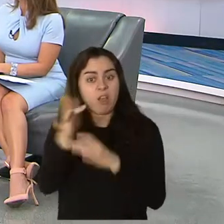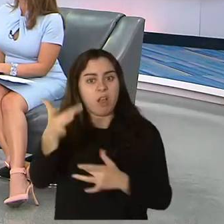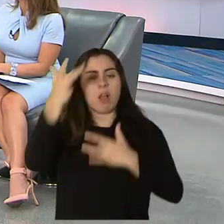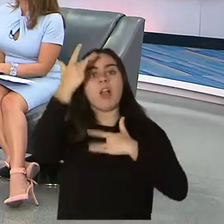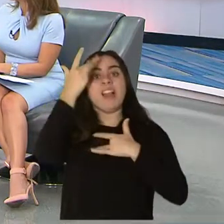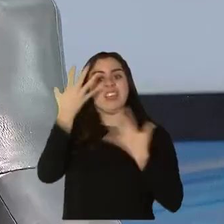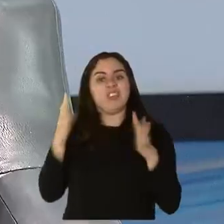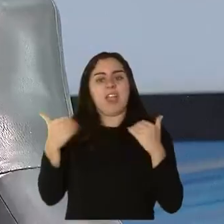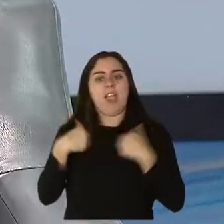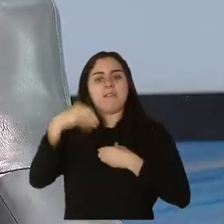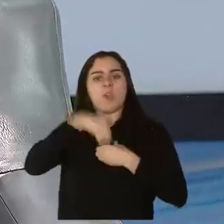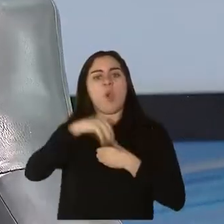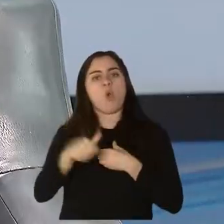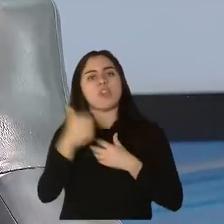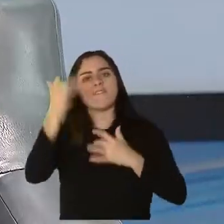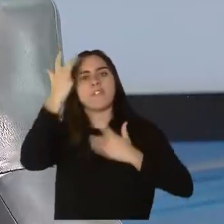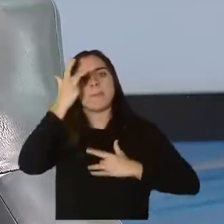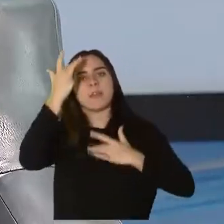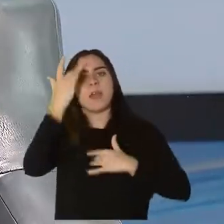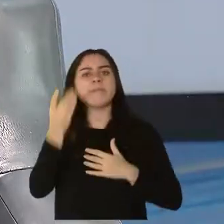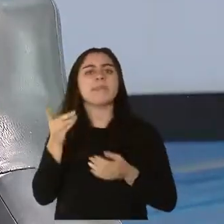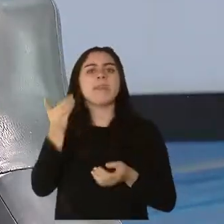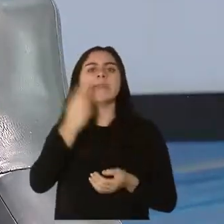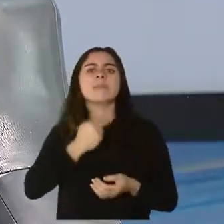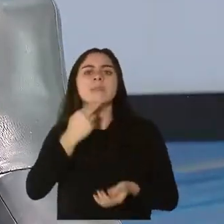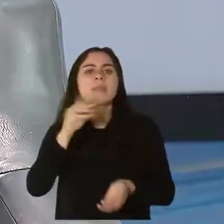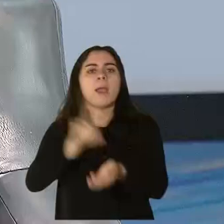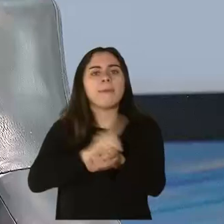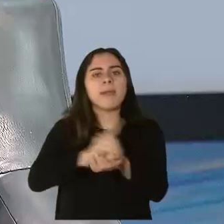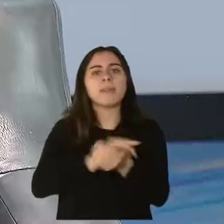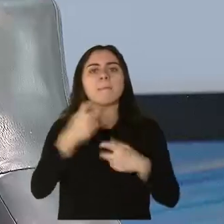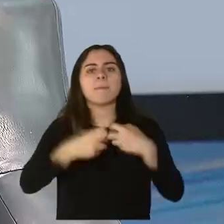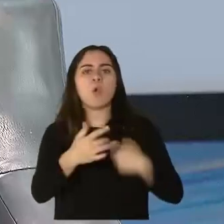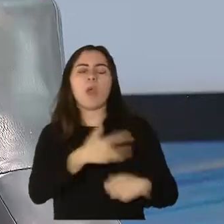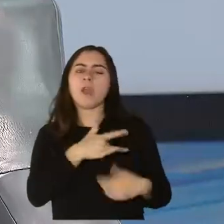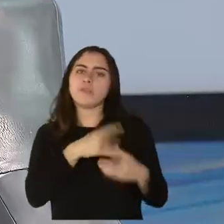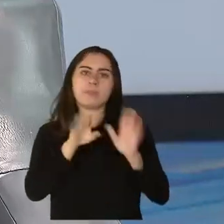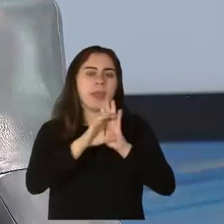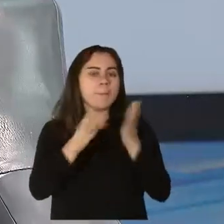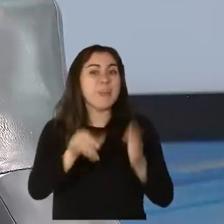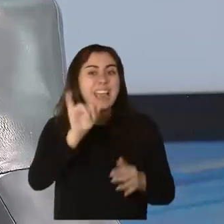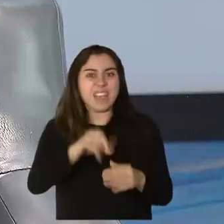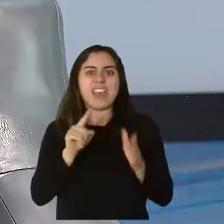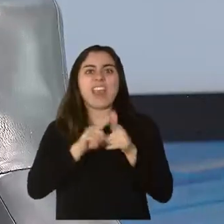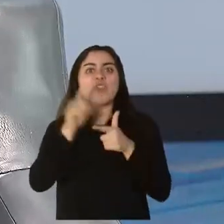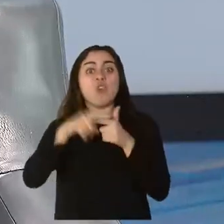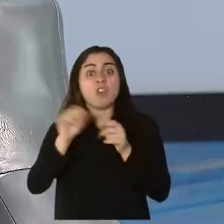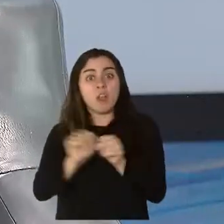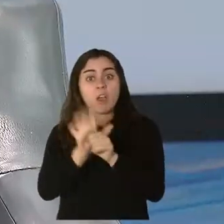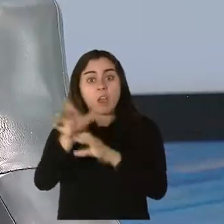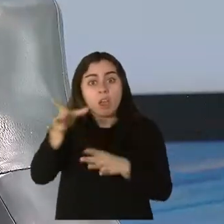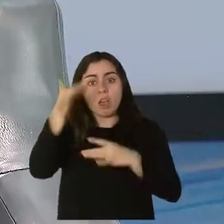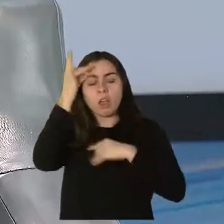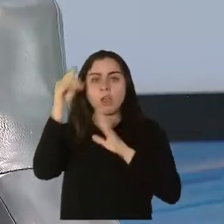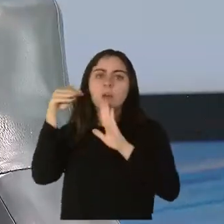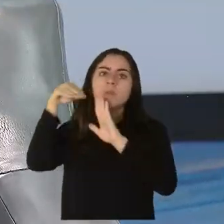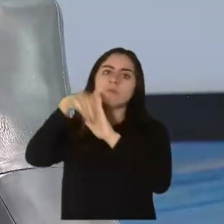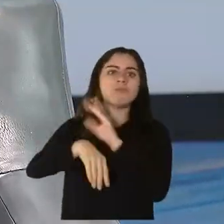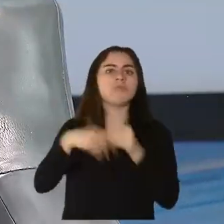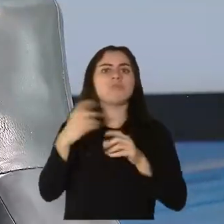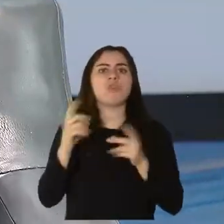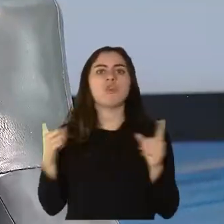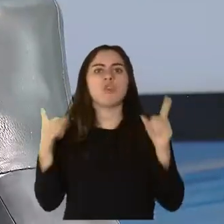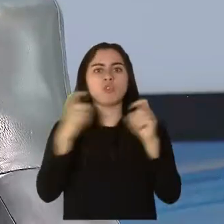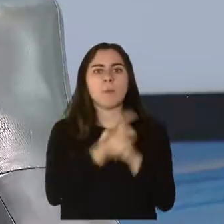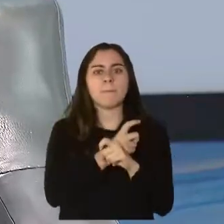fases de vacunación, esta primera fase, la fase prioritaria en Puerto Rico es cerca de un millón de personas. Nosotros hicimos